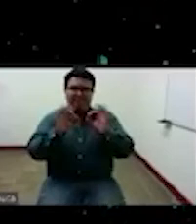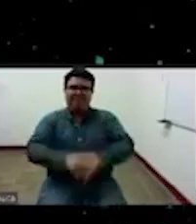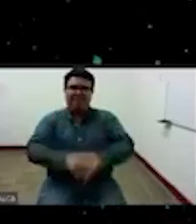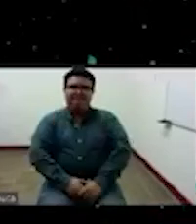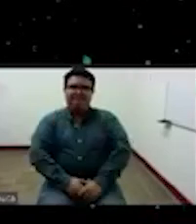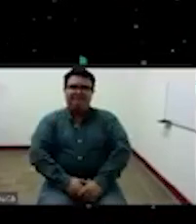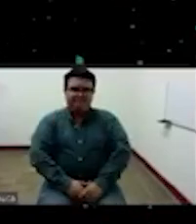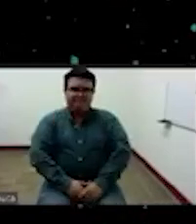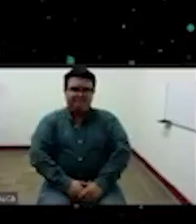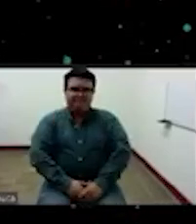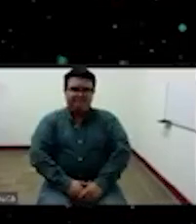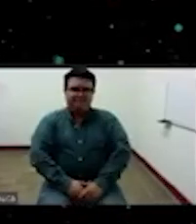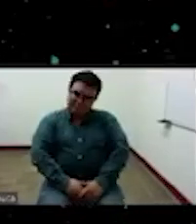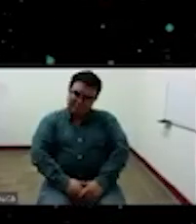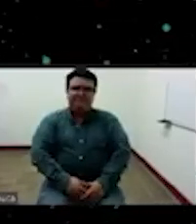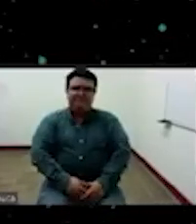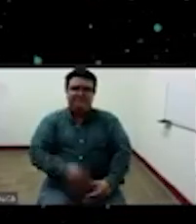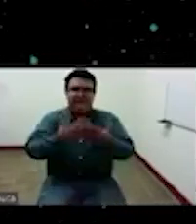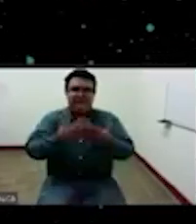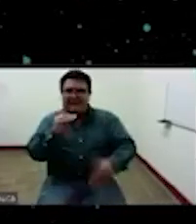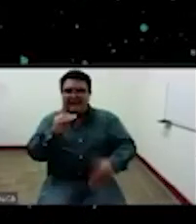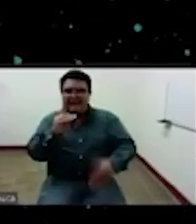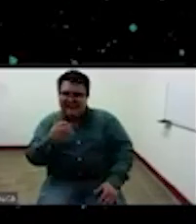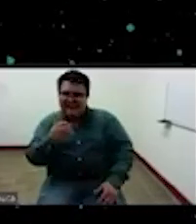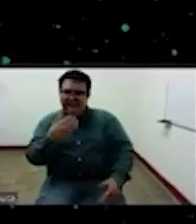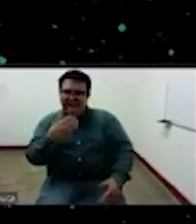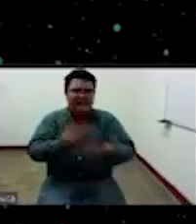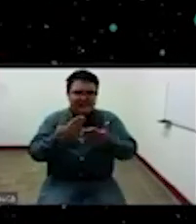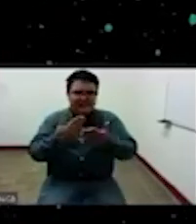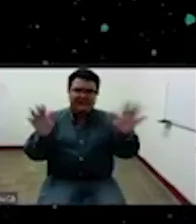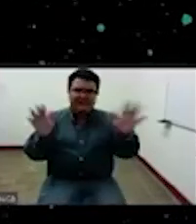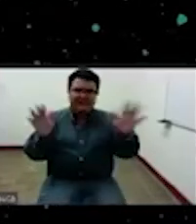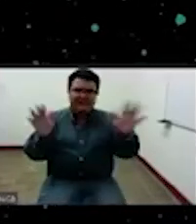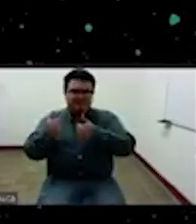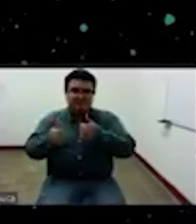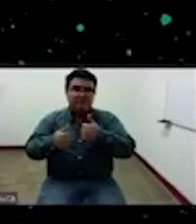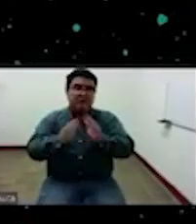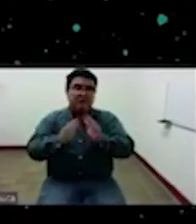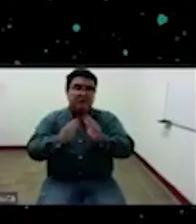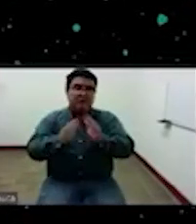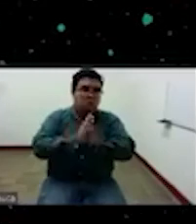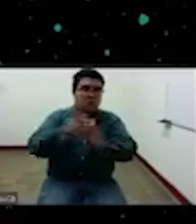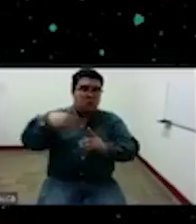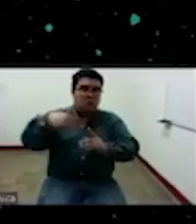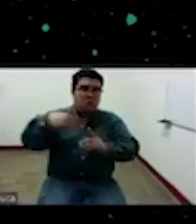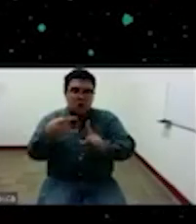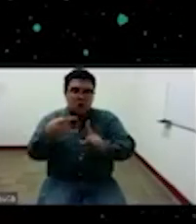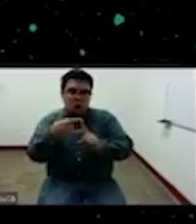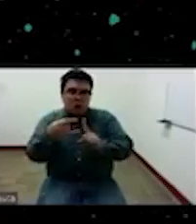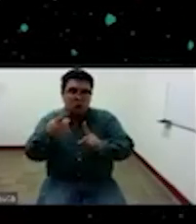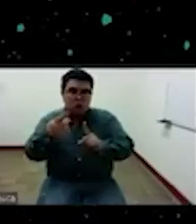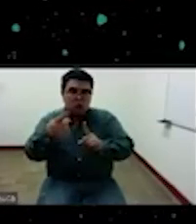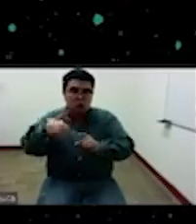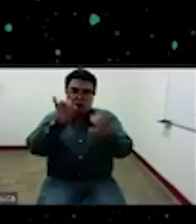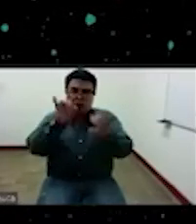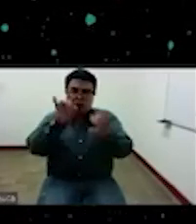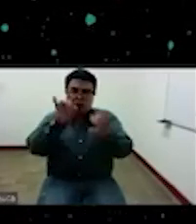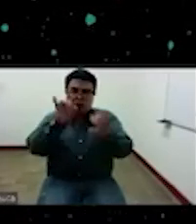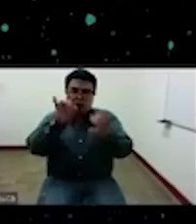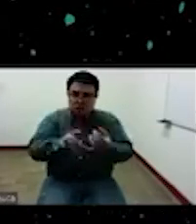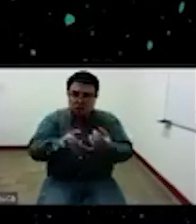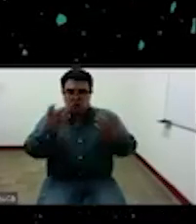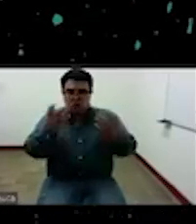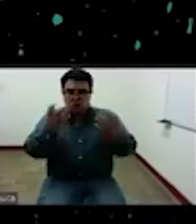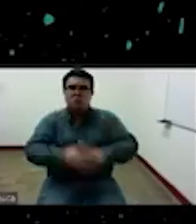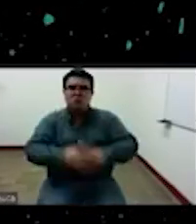muchas gracias Diego muchas gracias eh si les invito a los participantes a que escriban eh en el